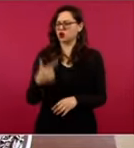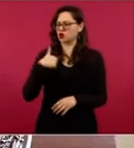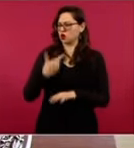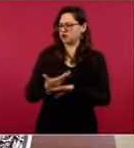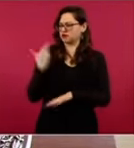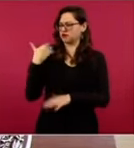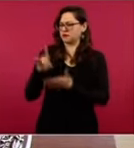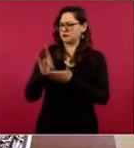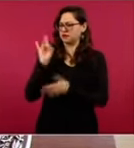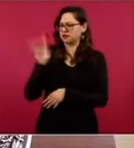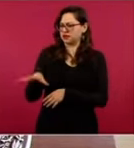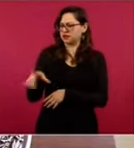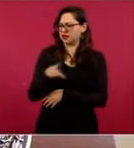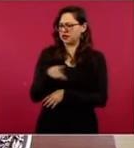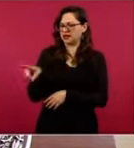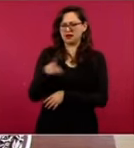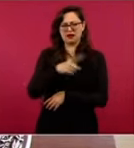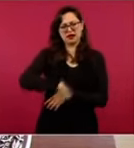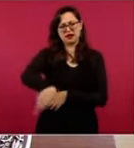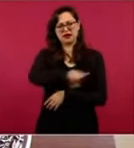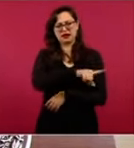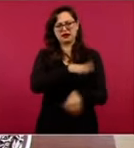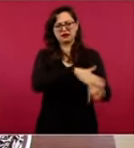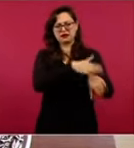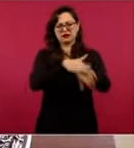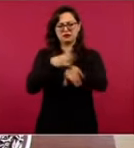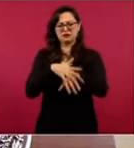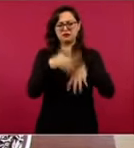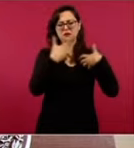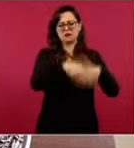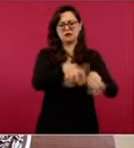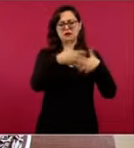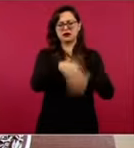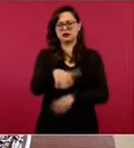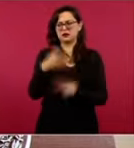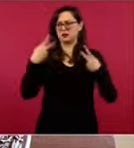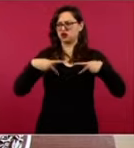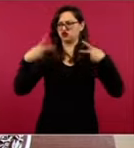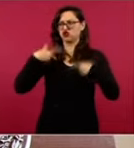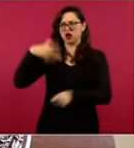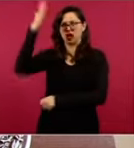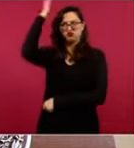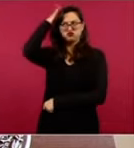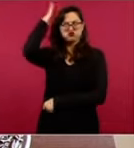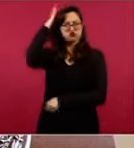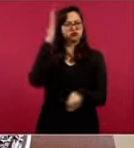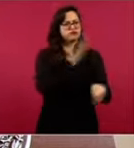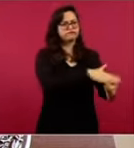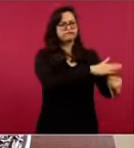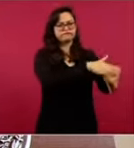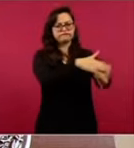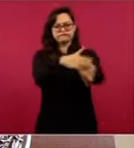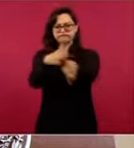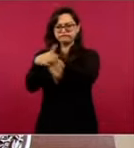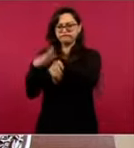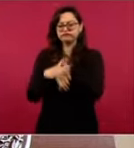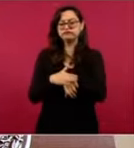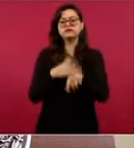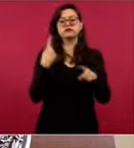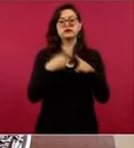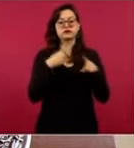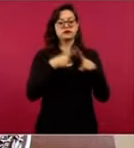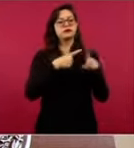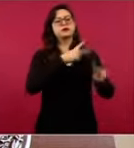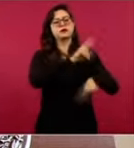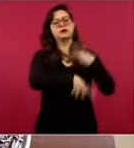de los dirigentes que convocan a estas marchas y de los que participan, porque también la